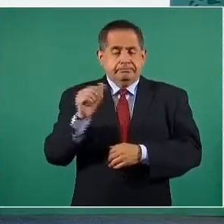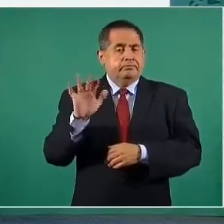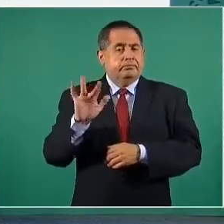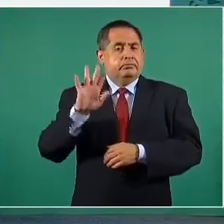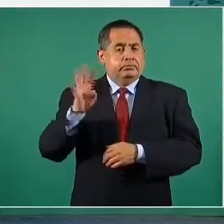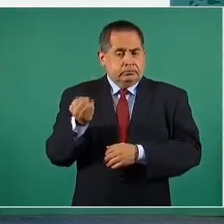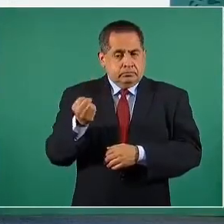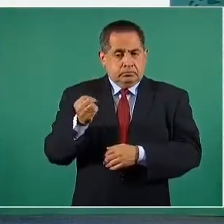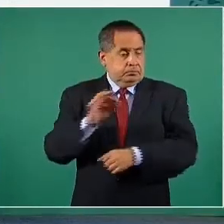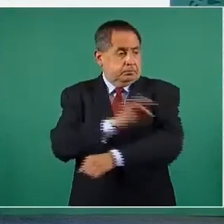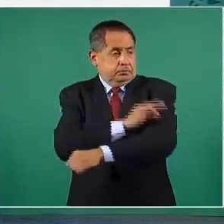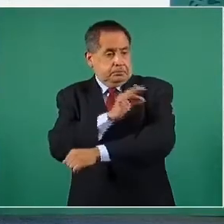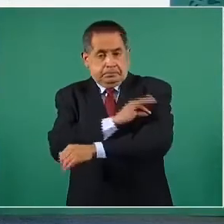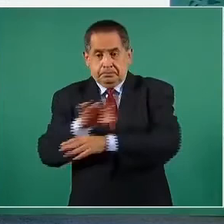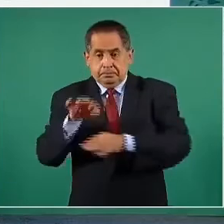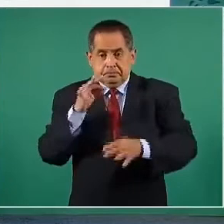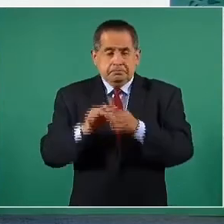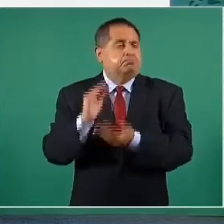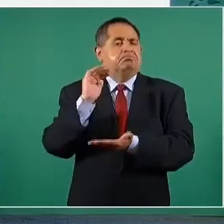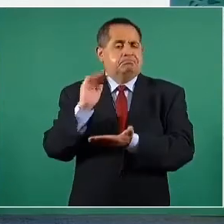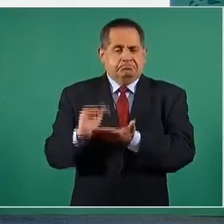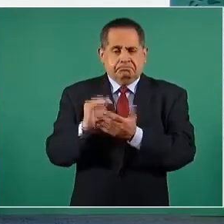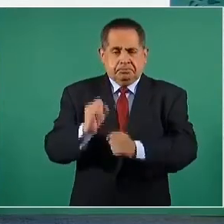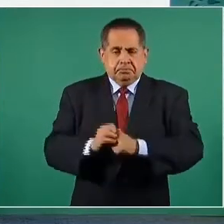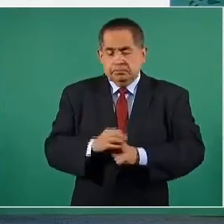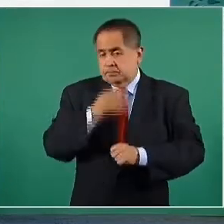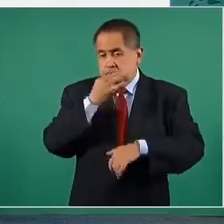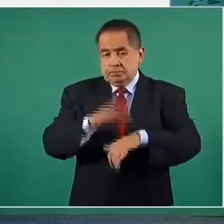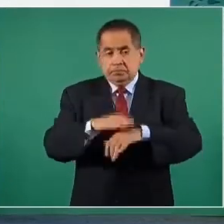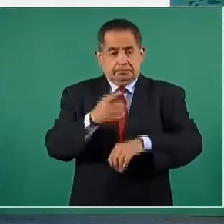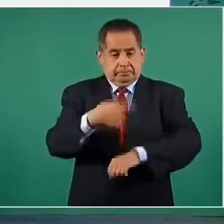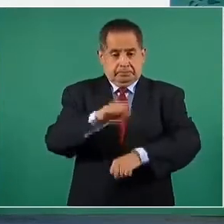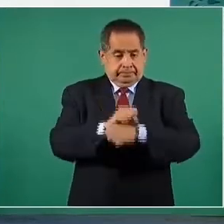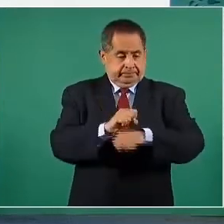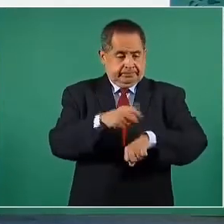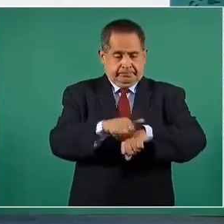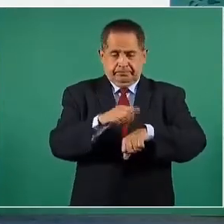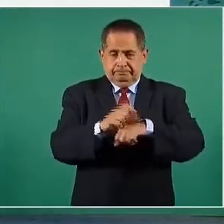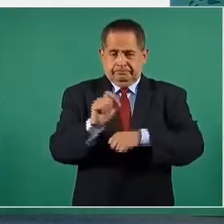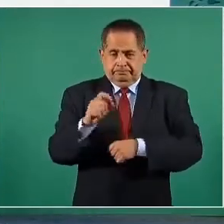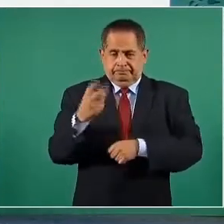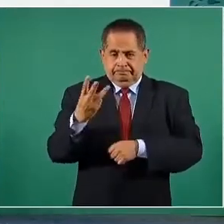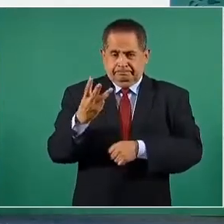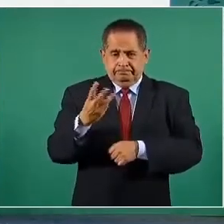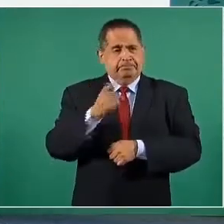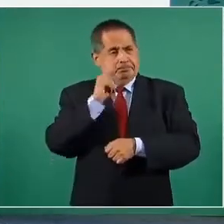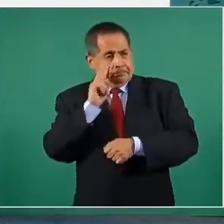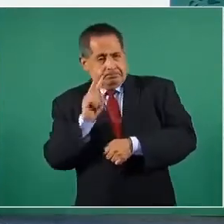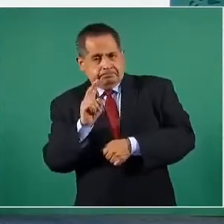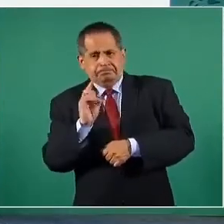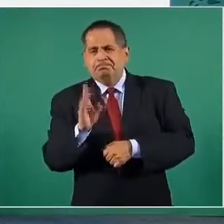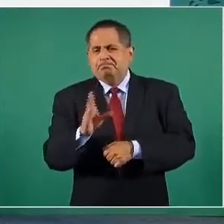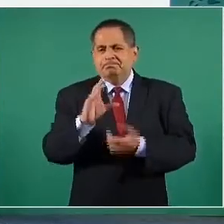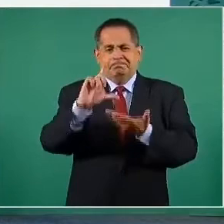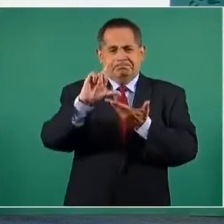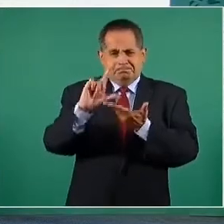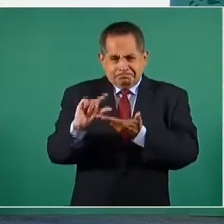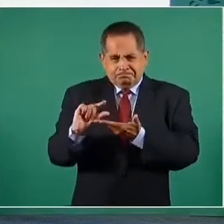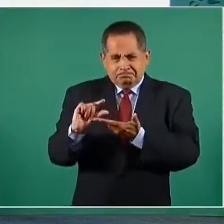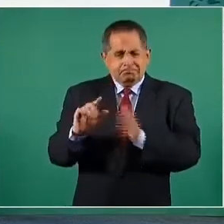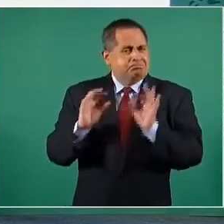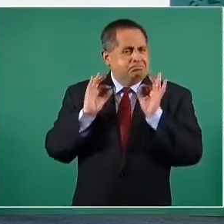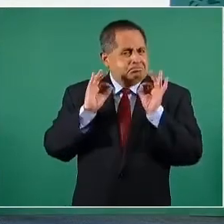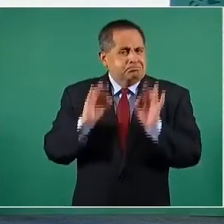vacunadas, pero como pueden ver en la semana 23, también hay una reducción. Visualmente no está